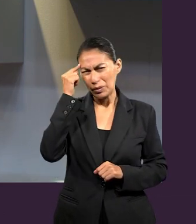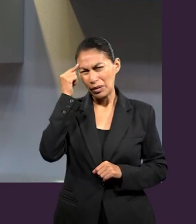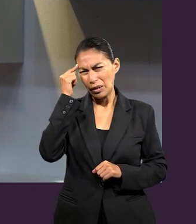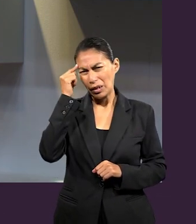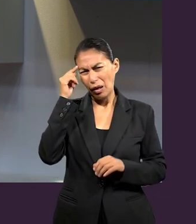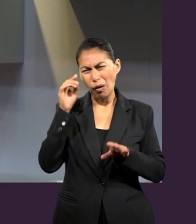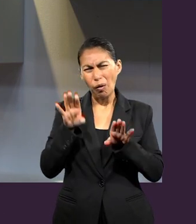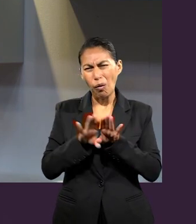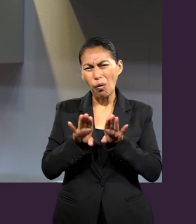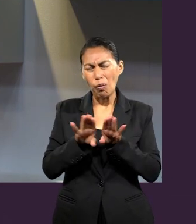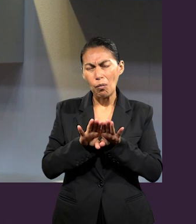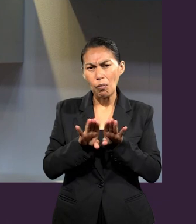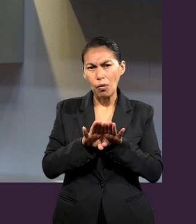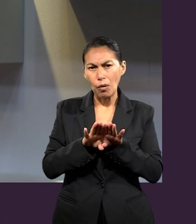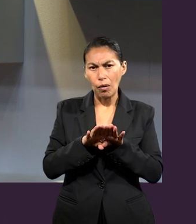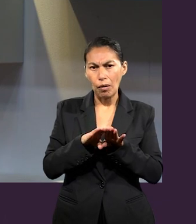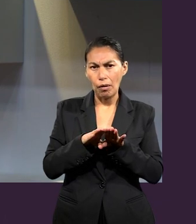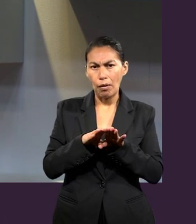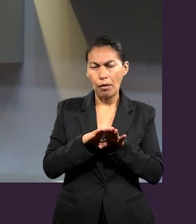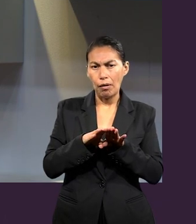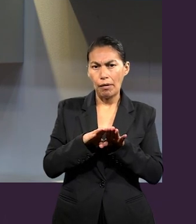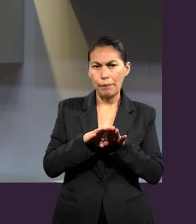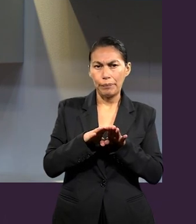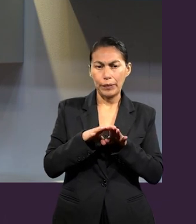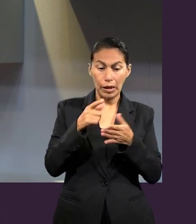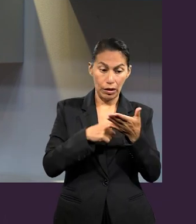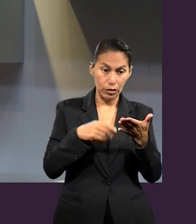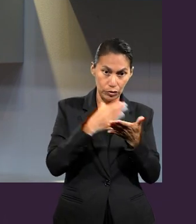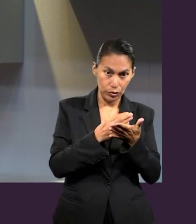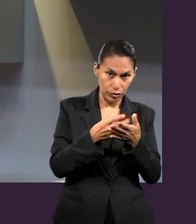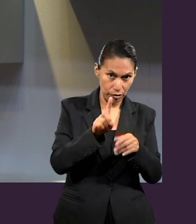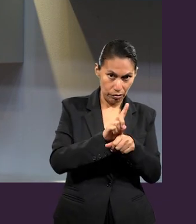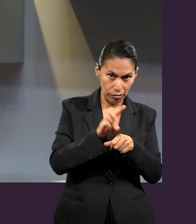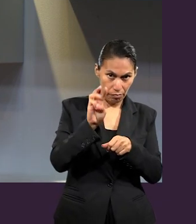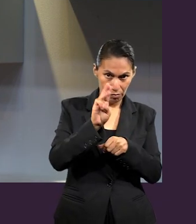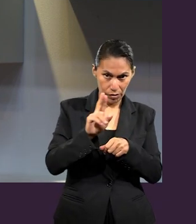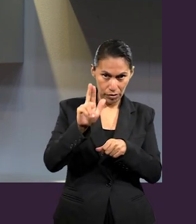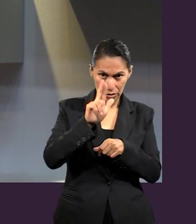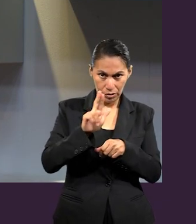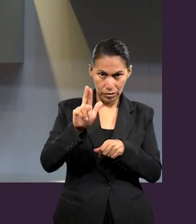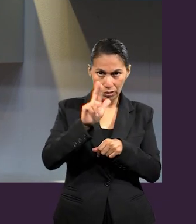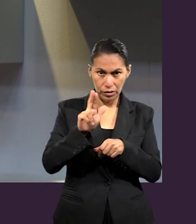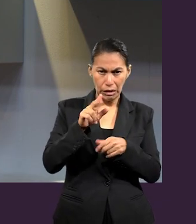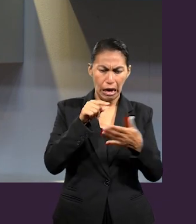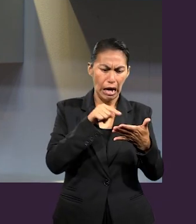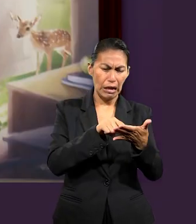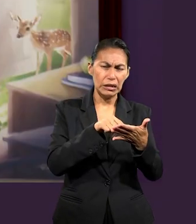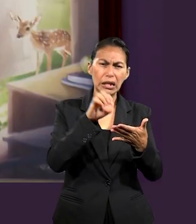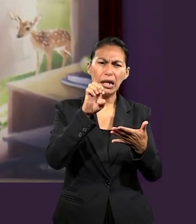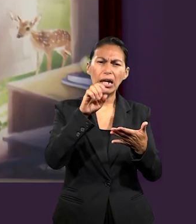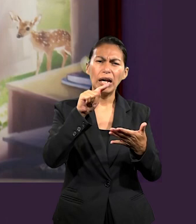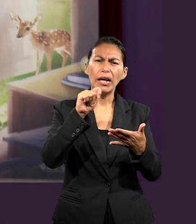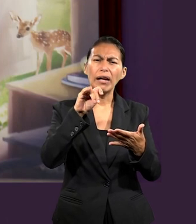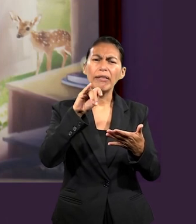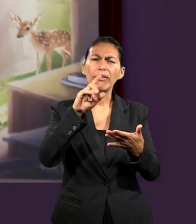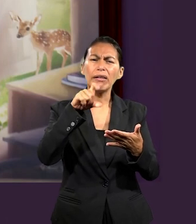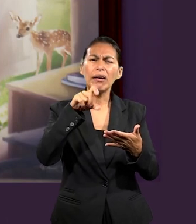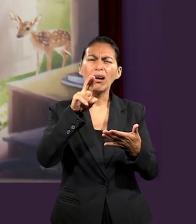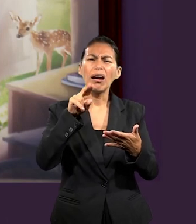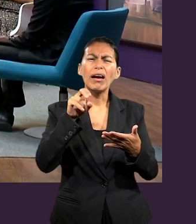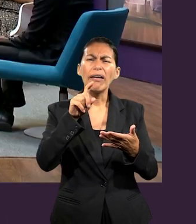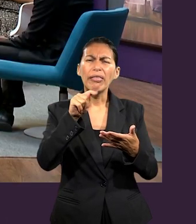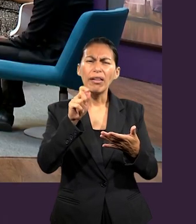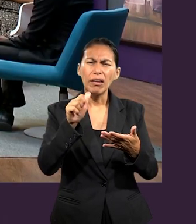etiquetas? En la parte del martes hay una sección que me llamó mucho la atención acerca de las etiquetas.